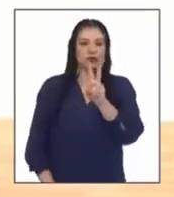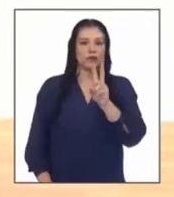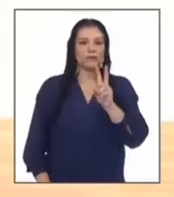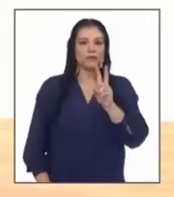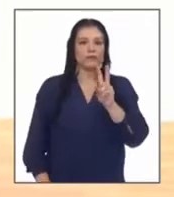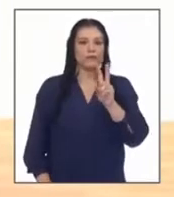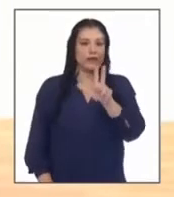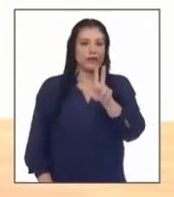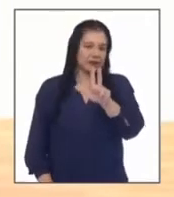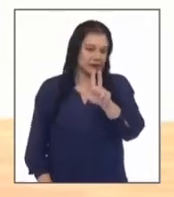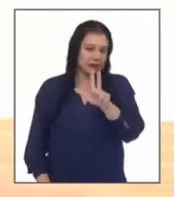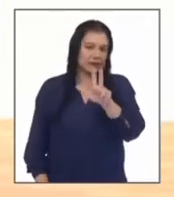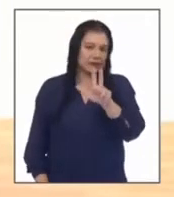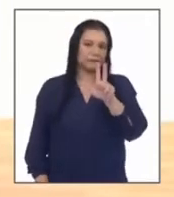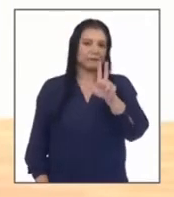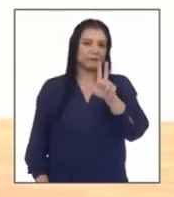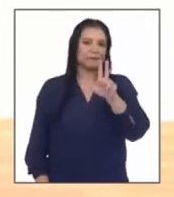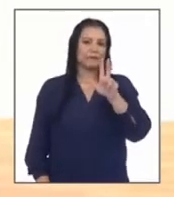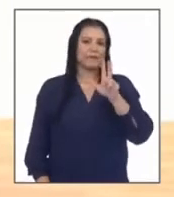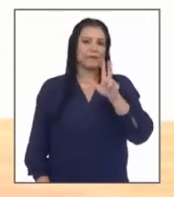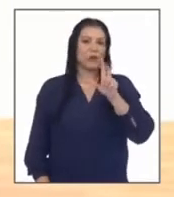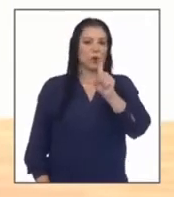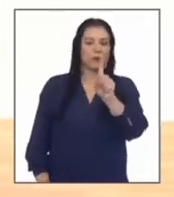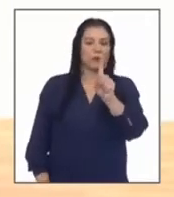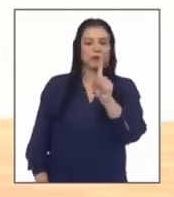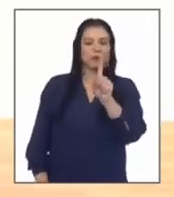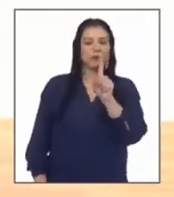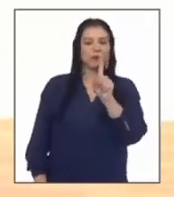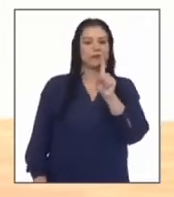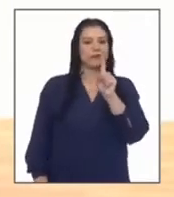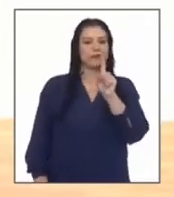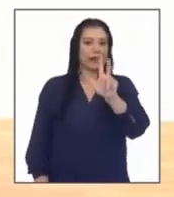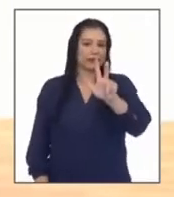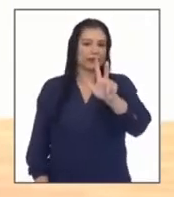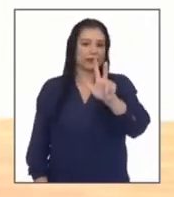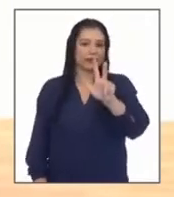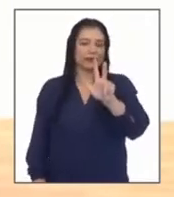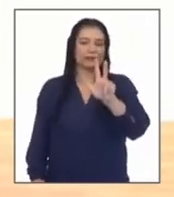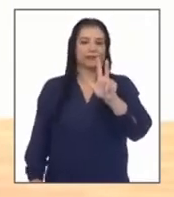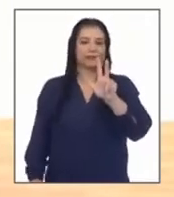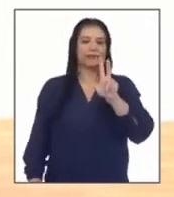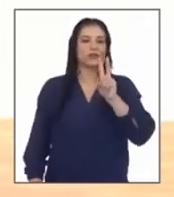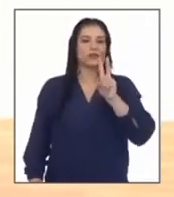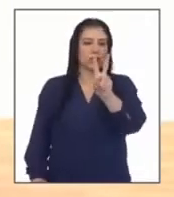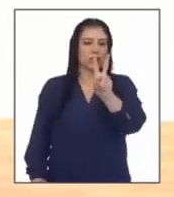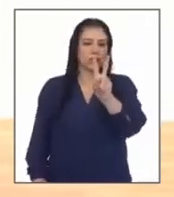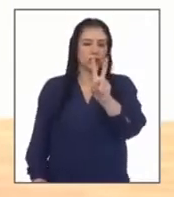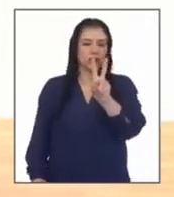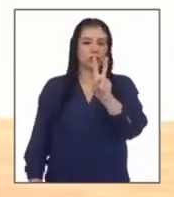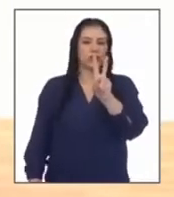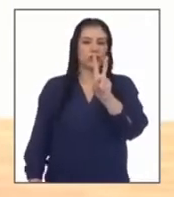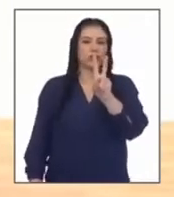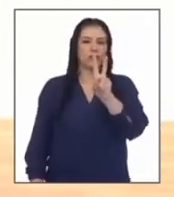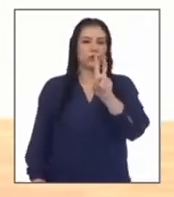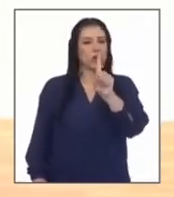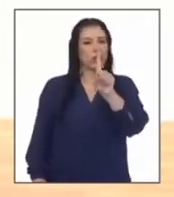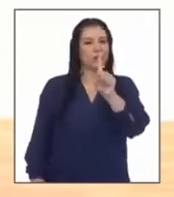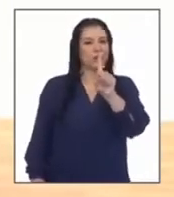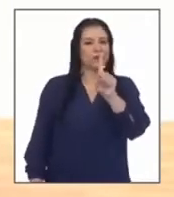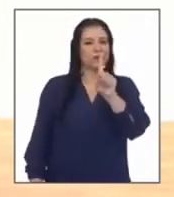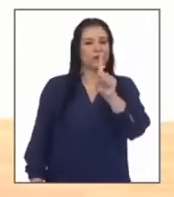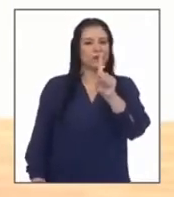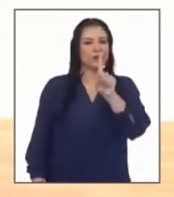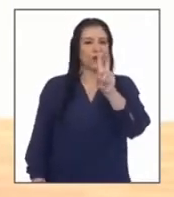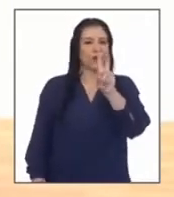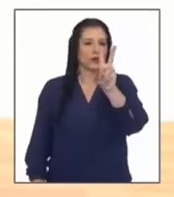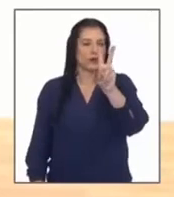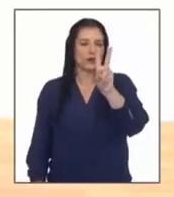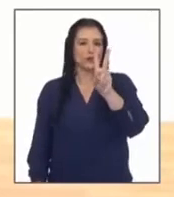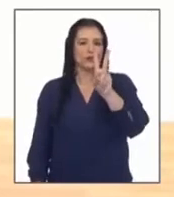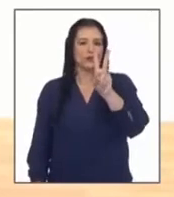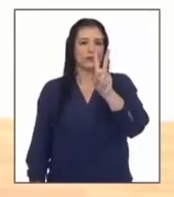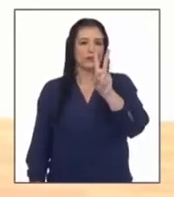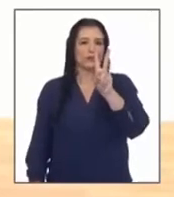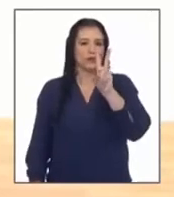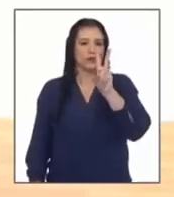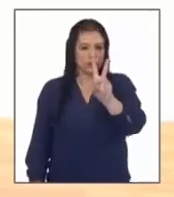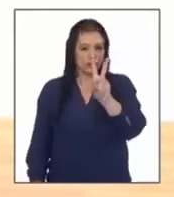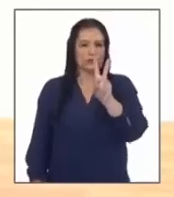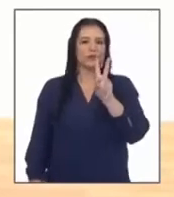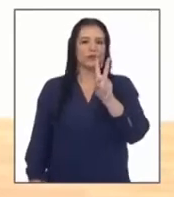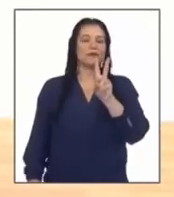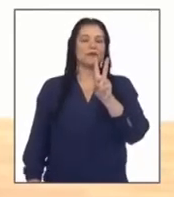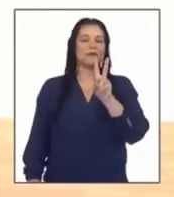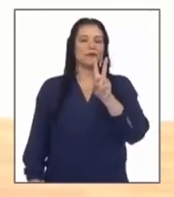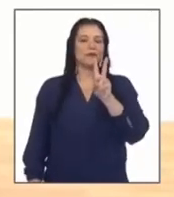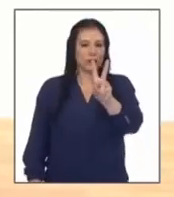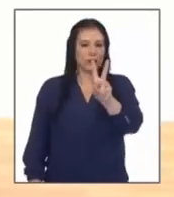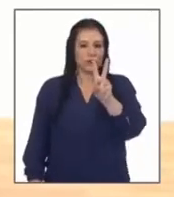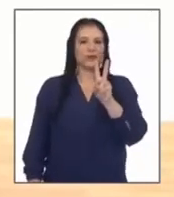3 1 3 2 1 2 2